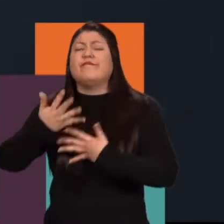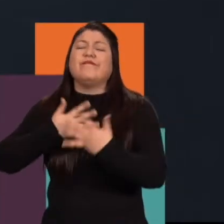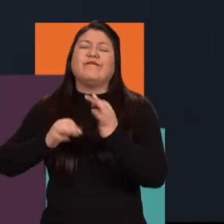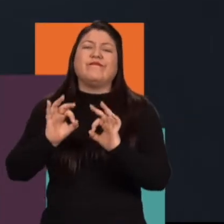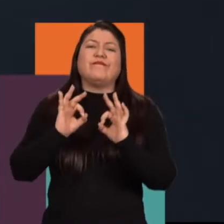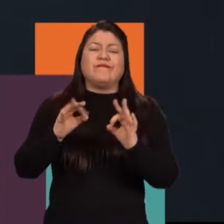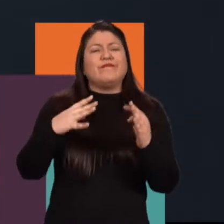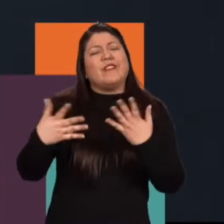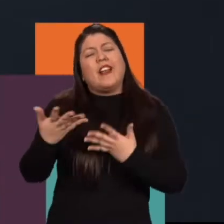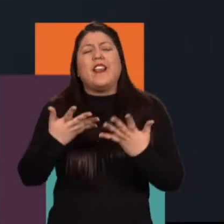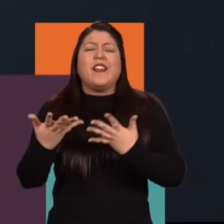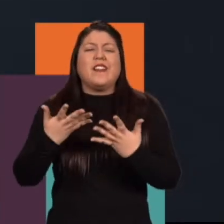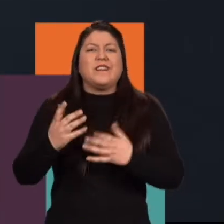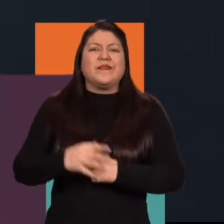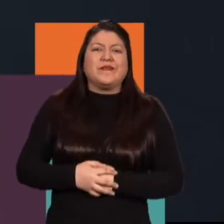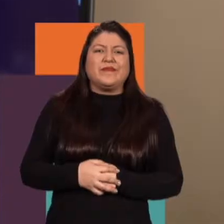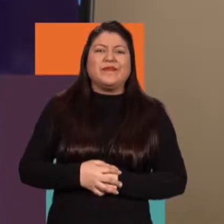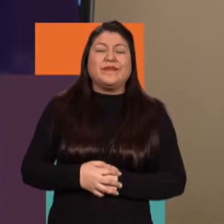todos y hablar un poco.